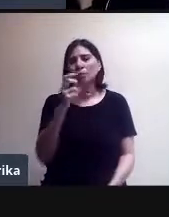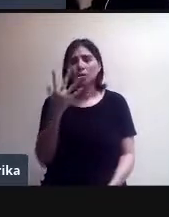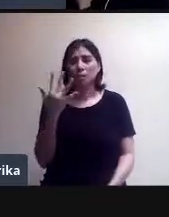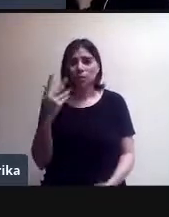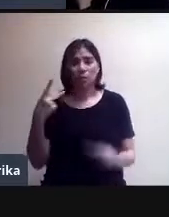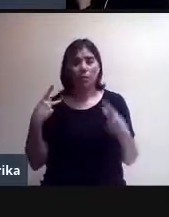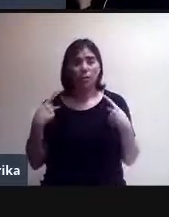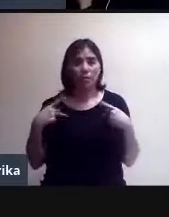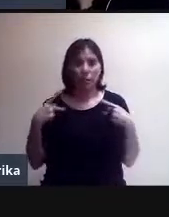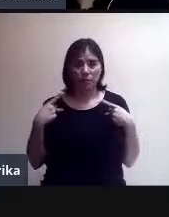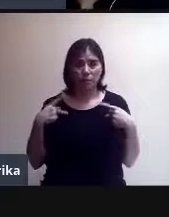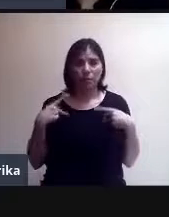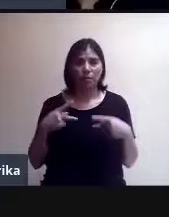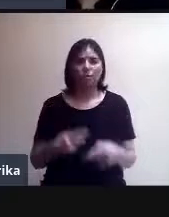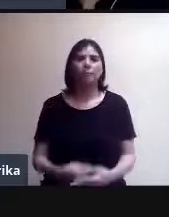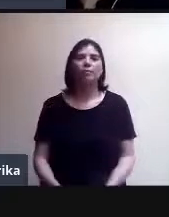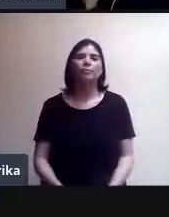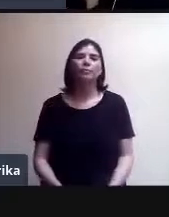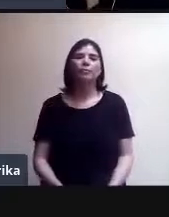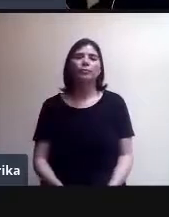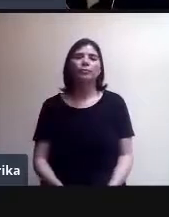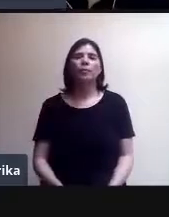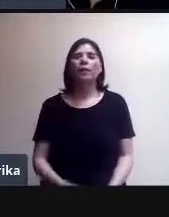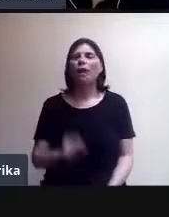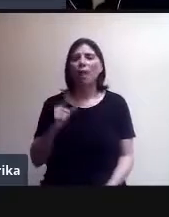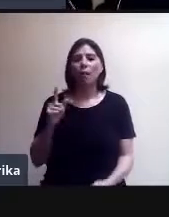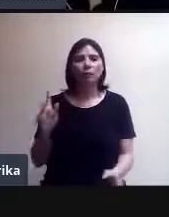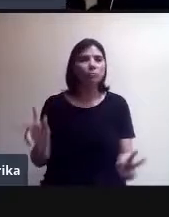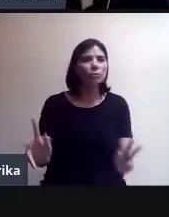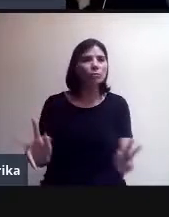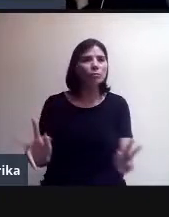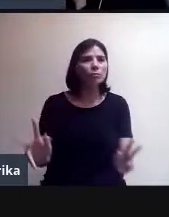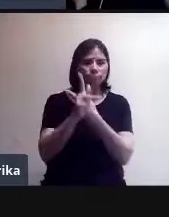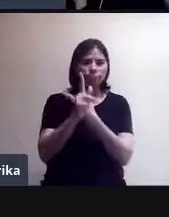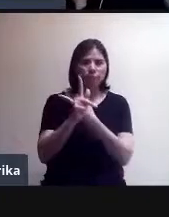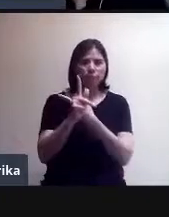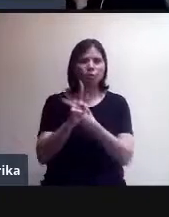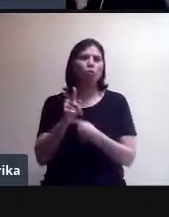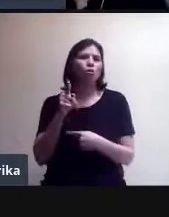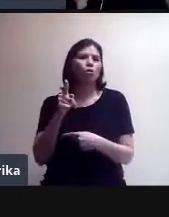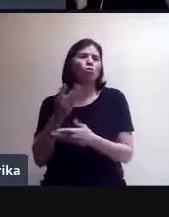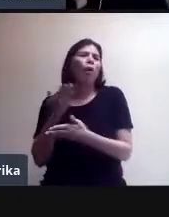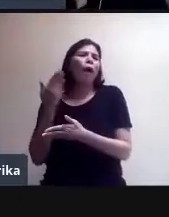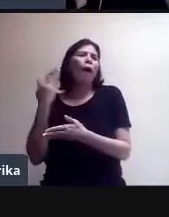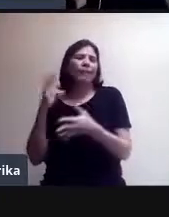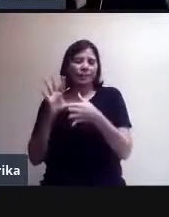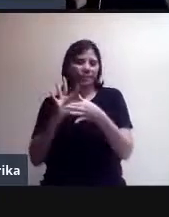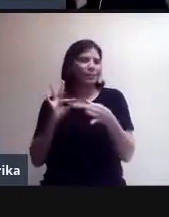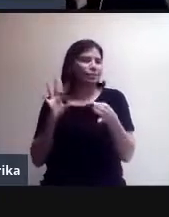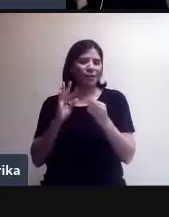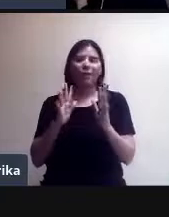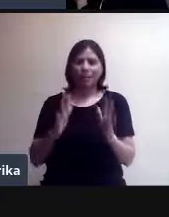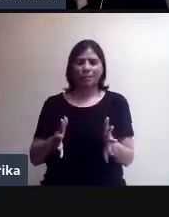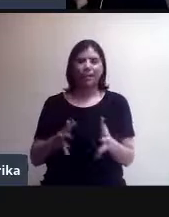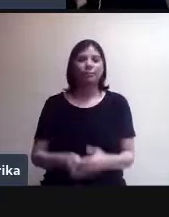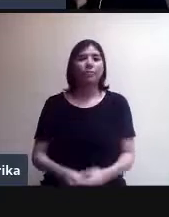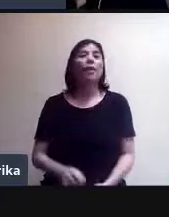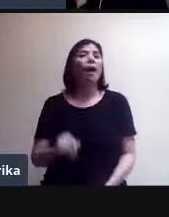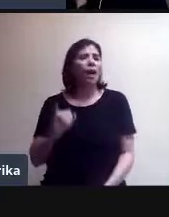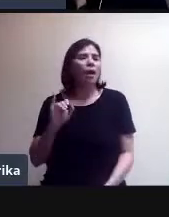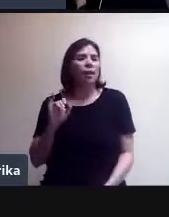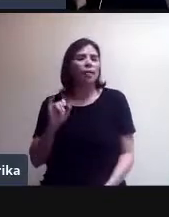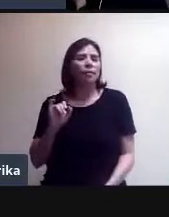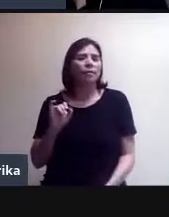concurrentes, pero lo habías abordado en las primeras láminas. Sí, y de hecho, bueno,